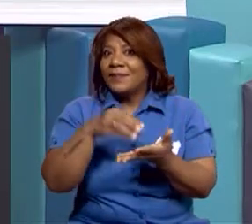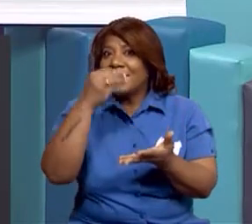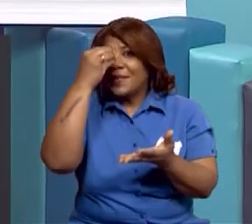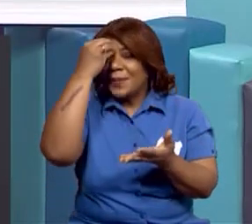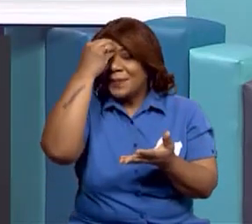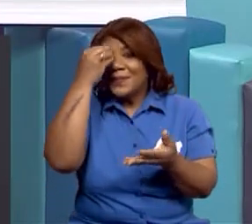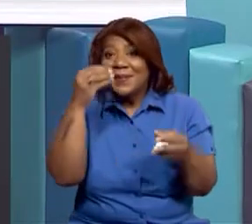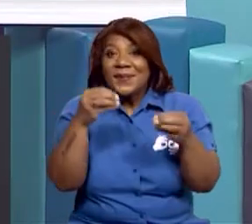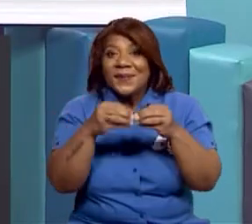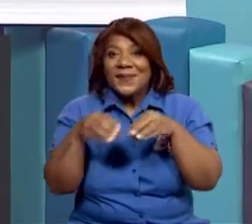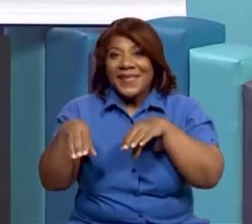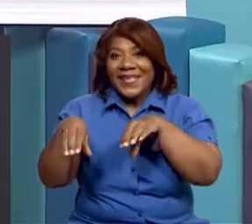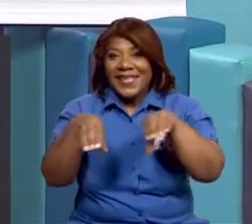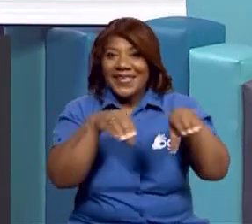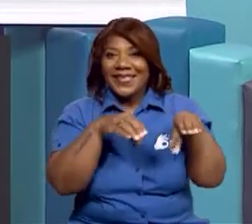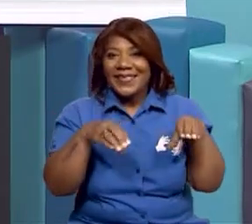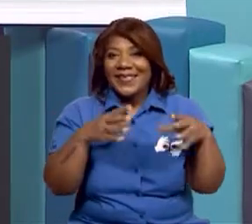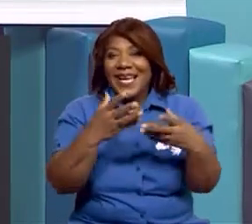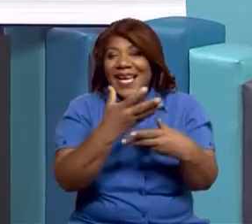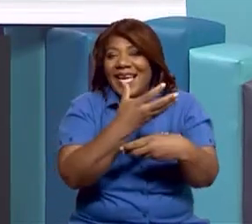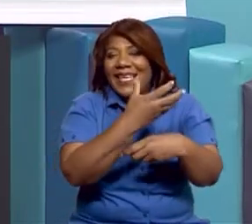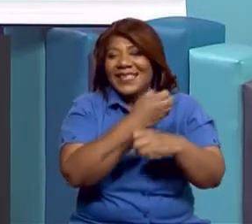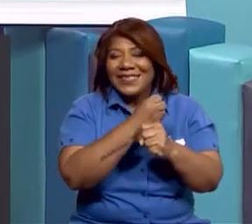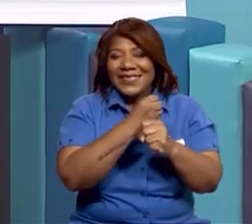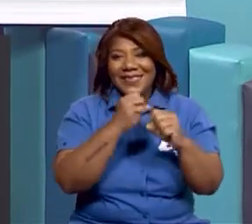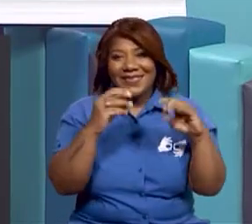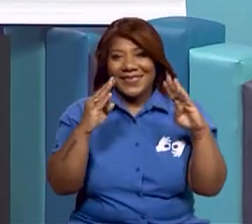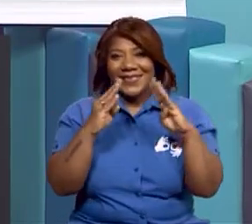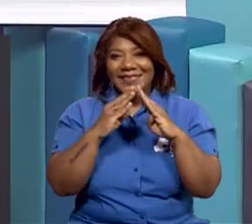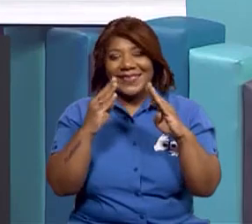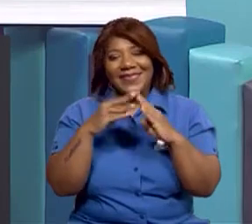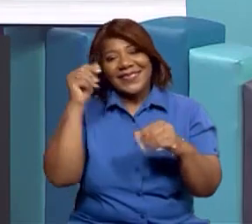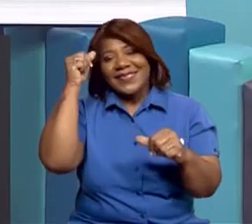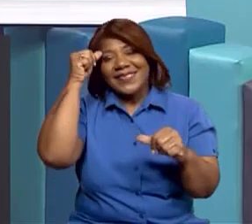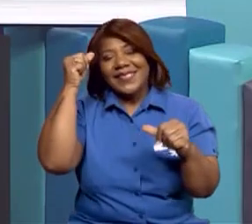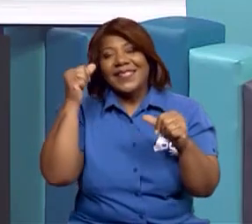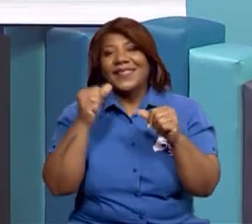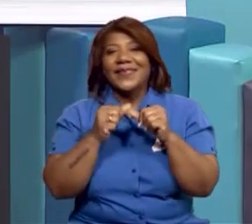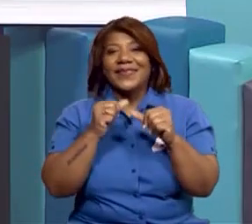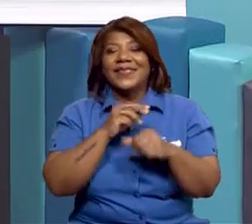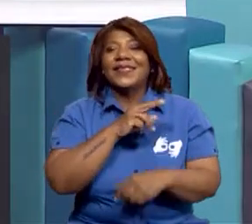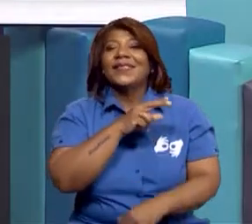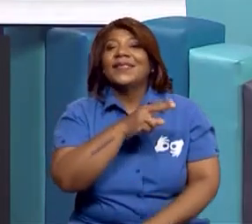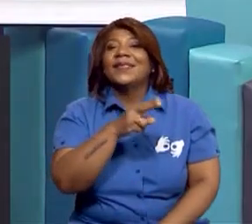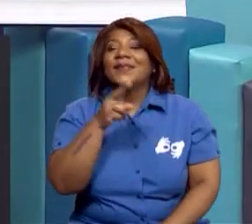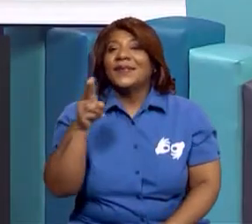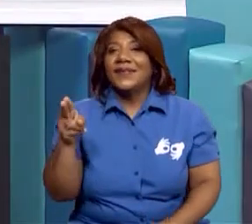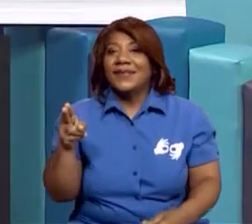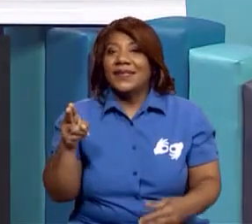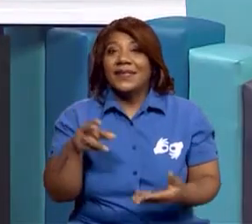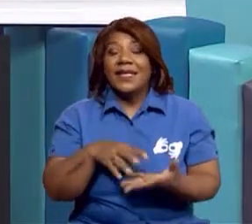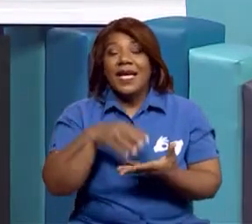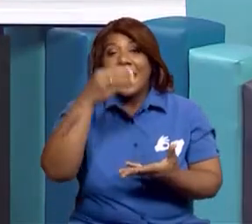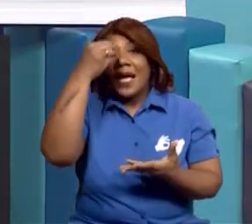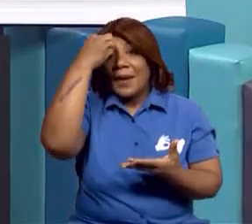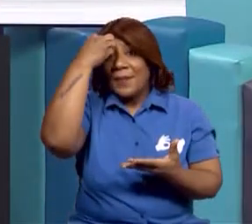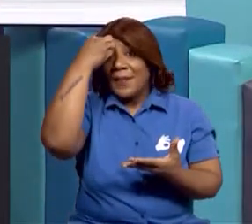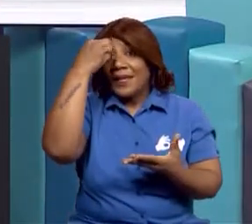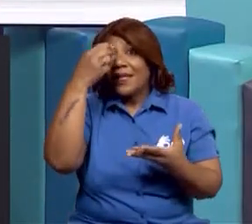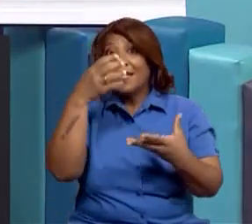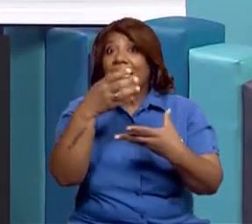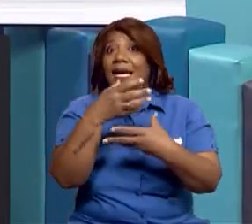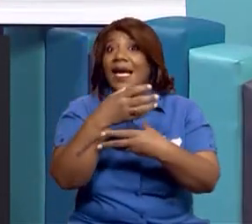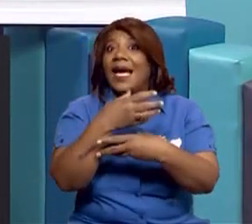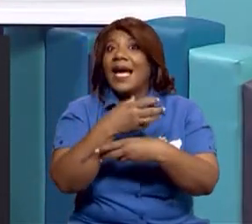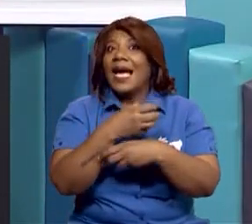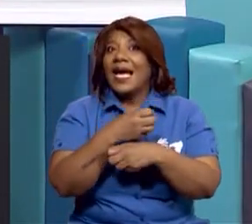actividades de Creando en Casa, ¿verdad? Recuerden que todos nuestros chicos aprenden haciendo. Así que ese va a